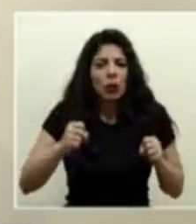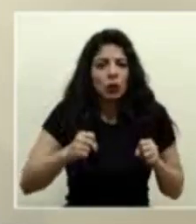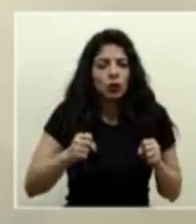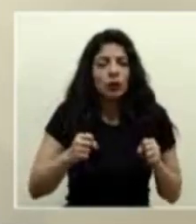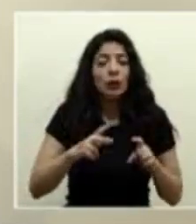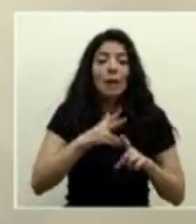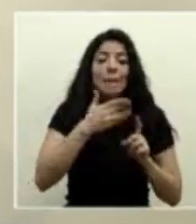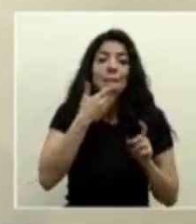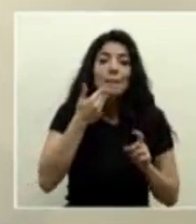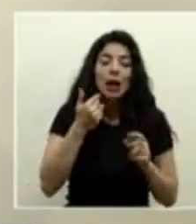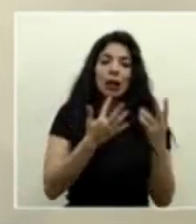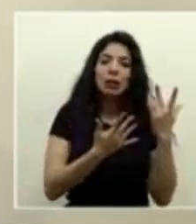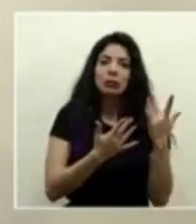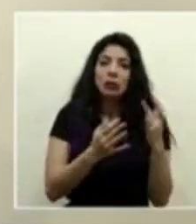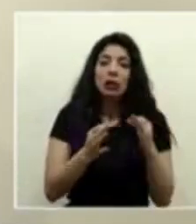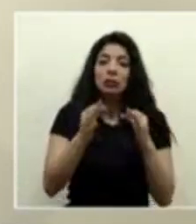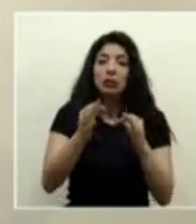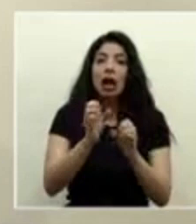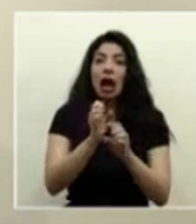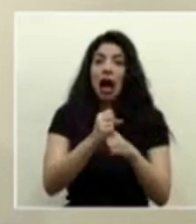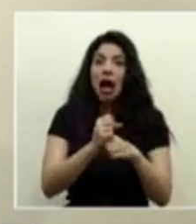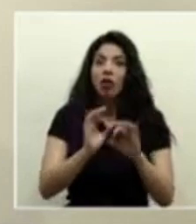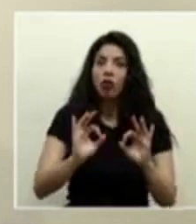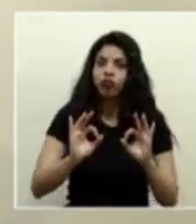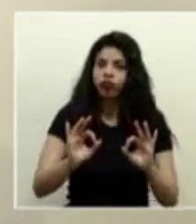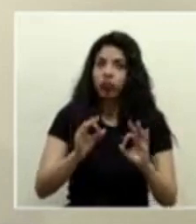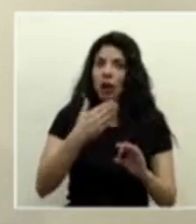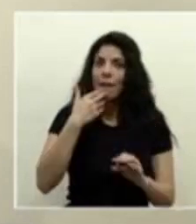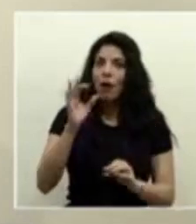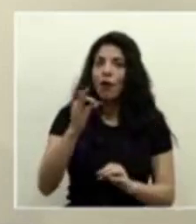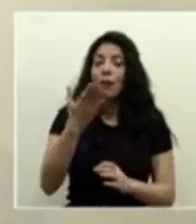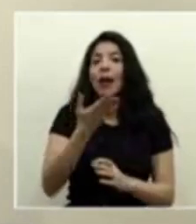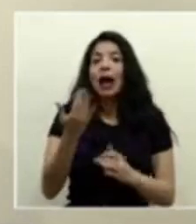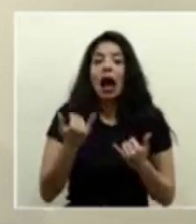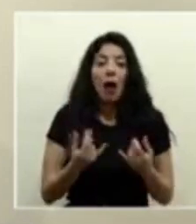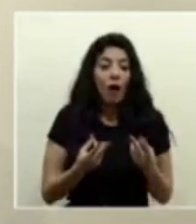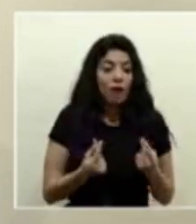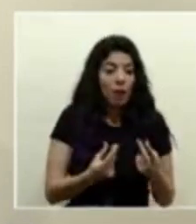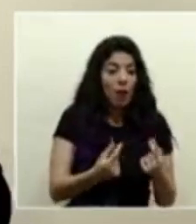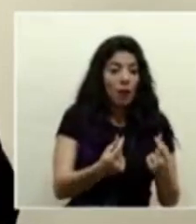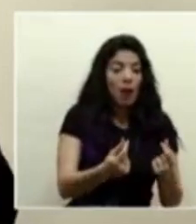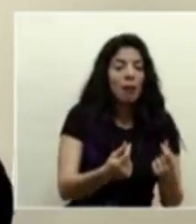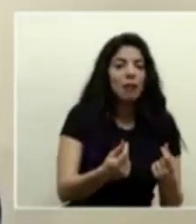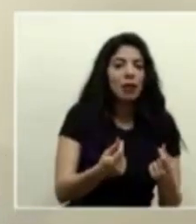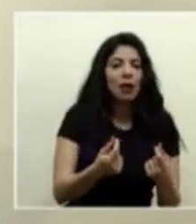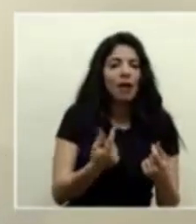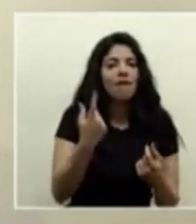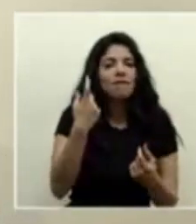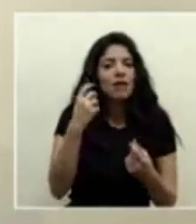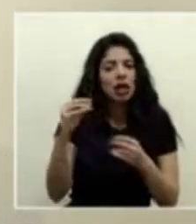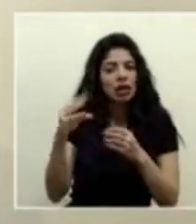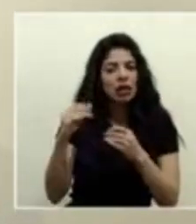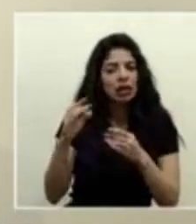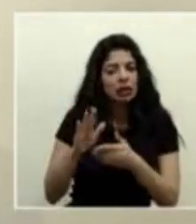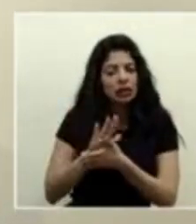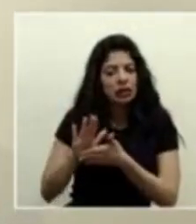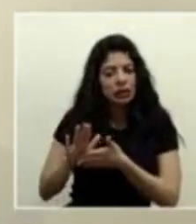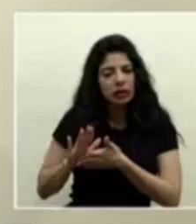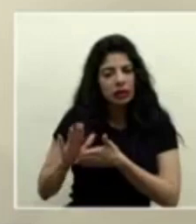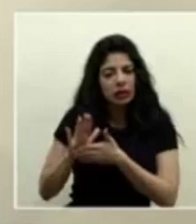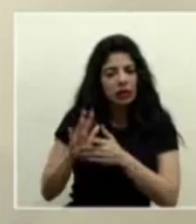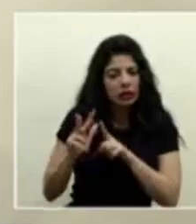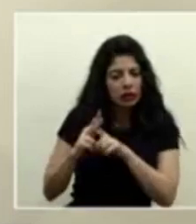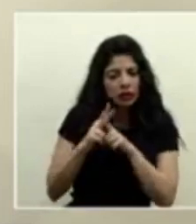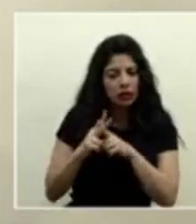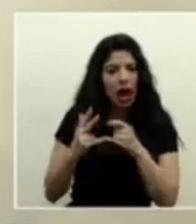empezar y hacerlo de la mejor forma que no apresurarlo cuando tenemos todavía detalles que tenemos que definir y que están